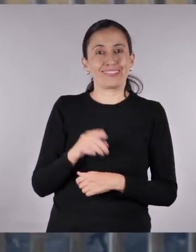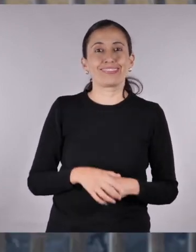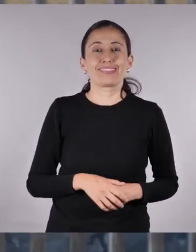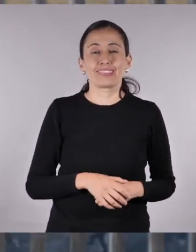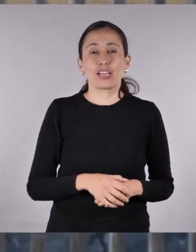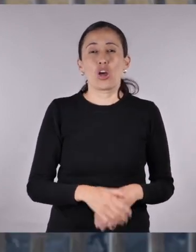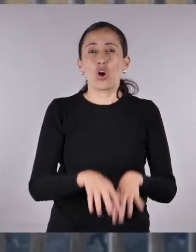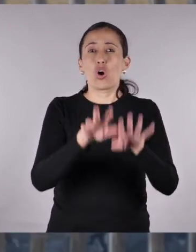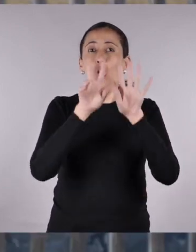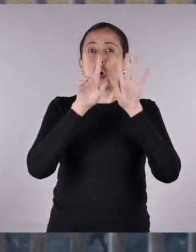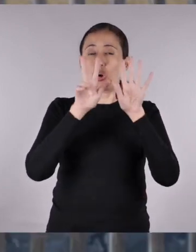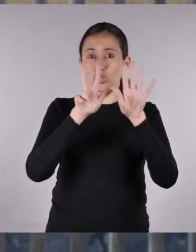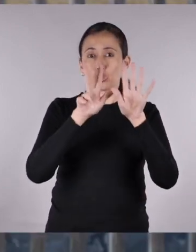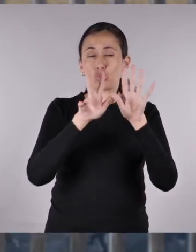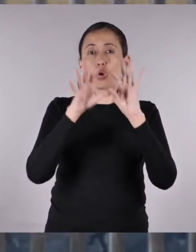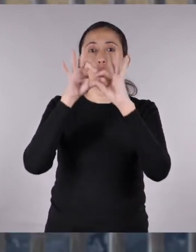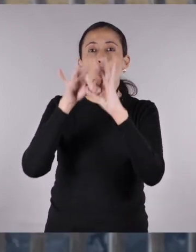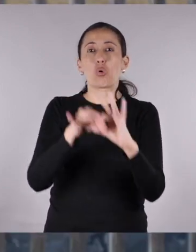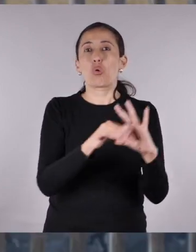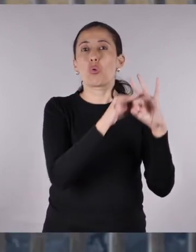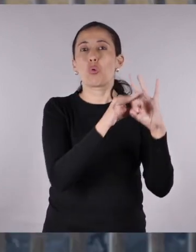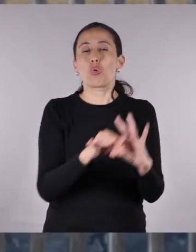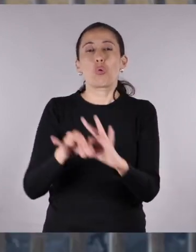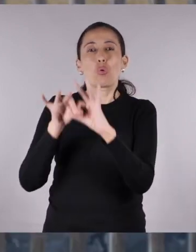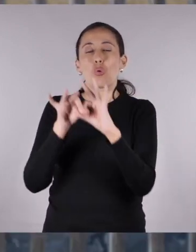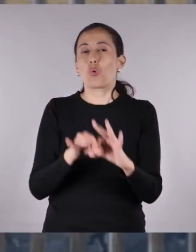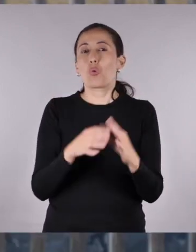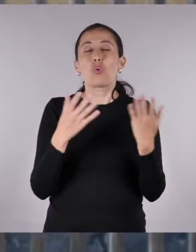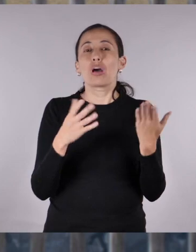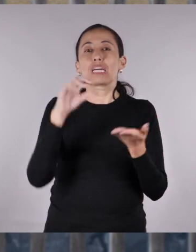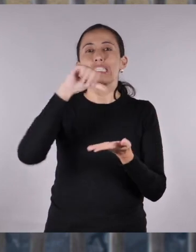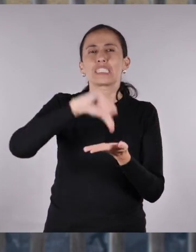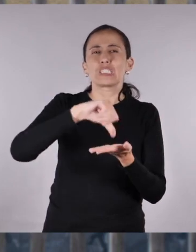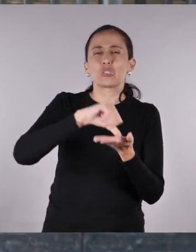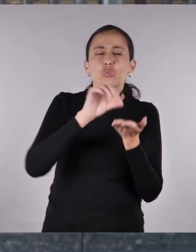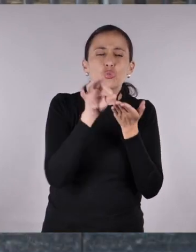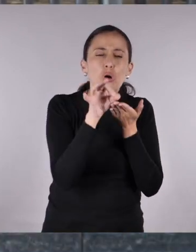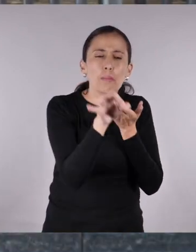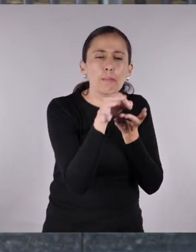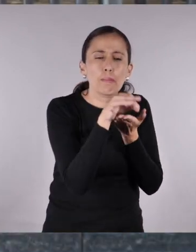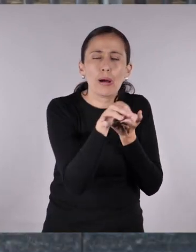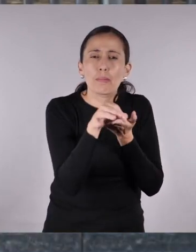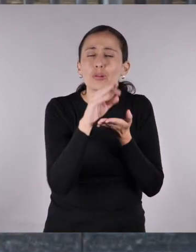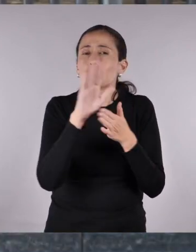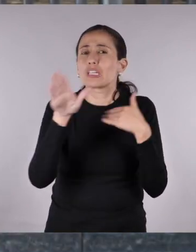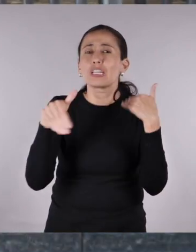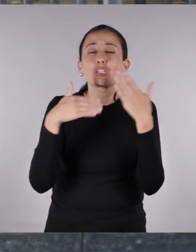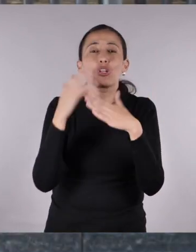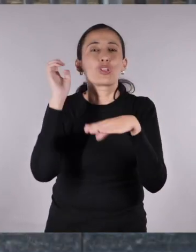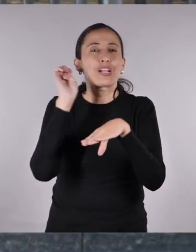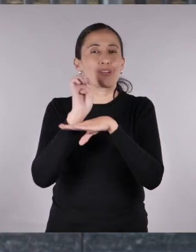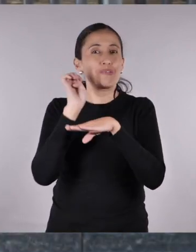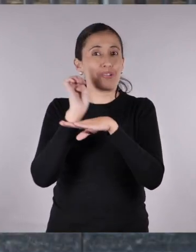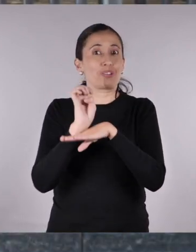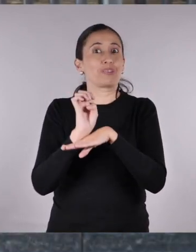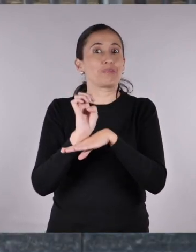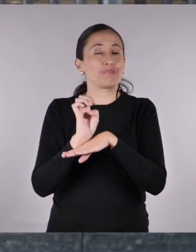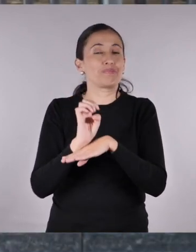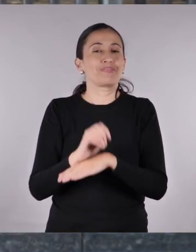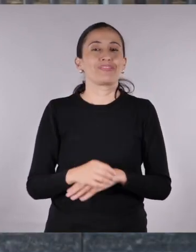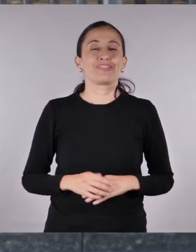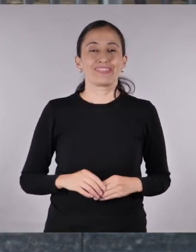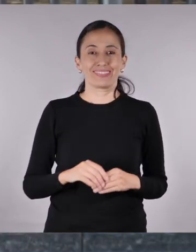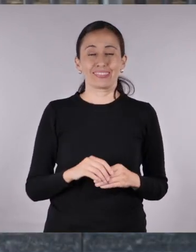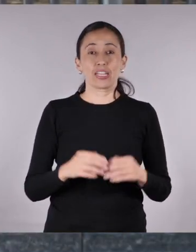Voladoras, 8 maravillosos cuentos que se desarrollan en las ciudades, pueblos, páramos y volcanes de nuestro